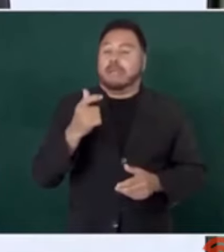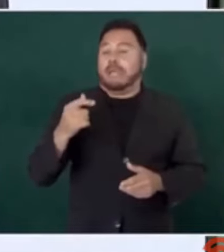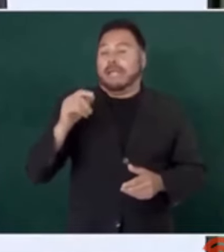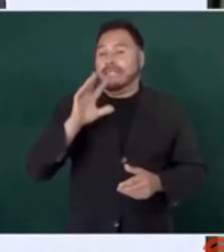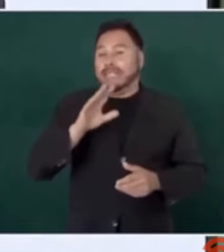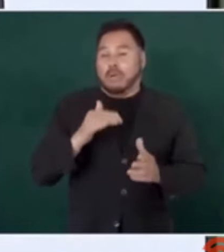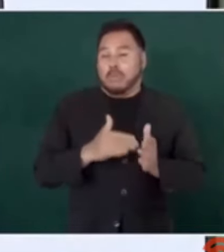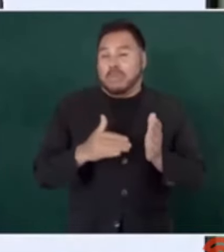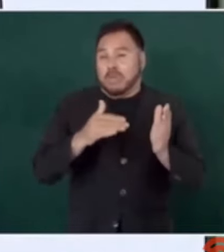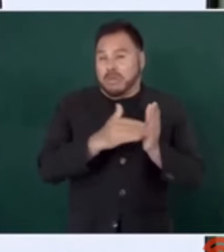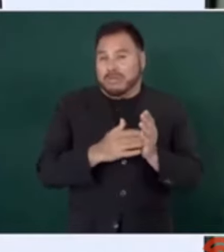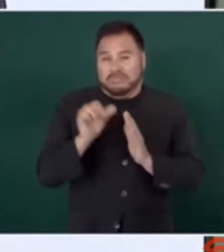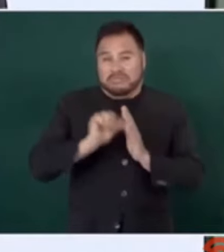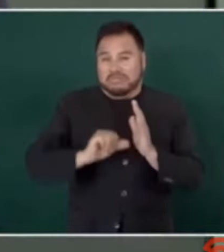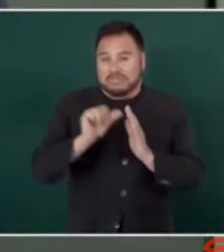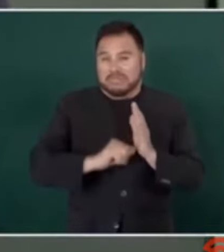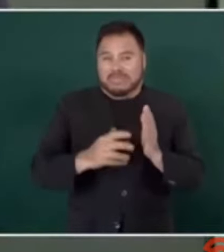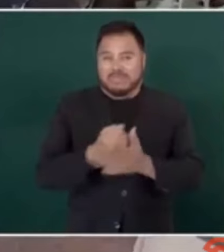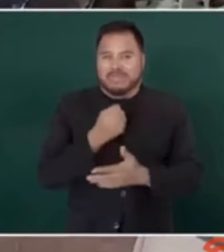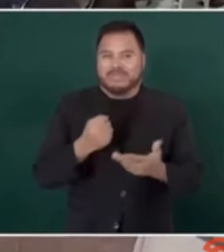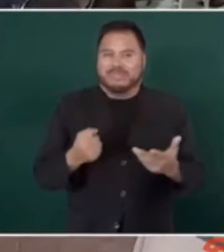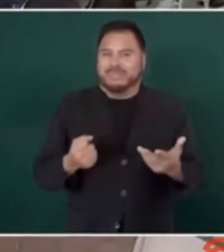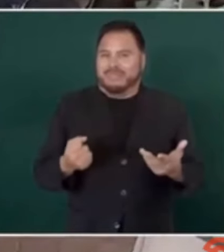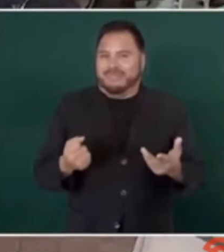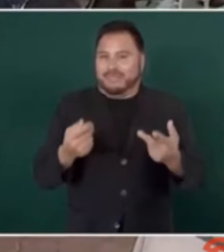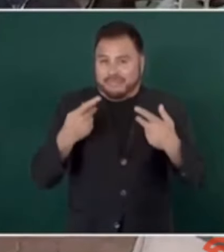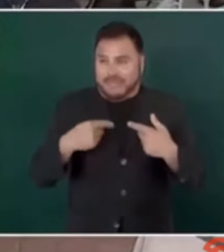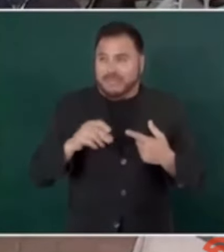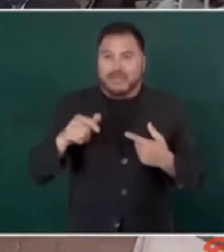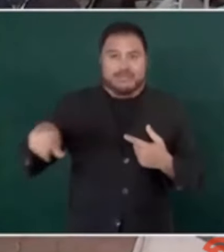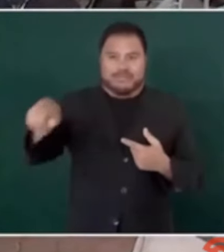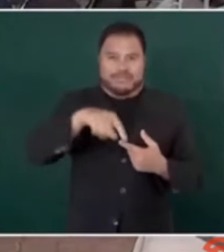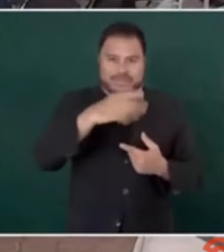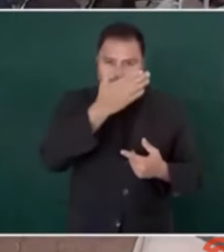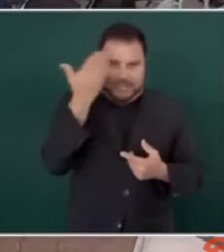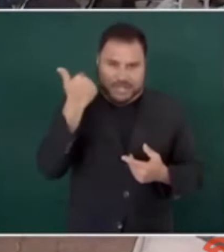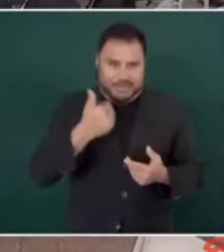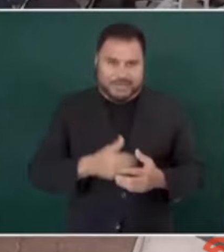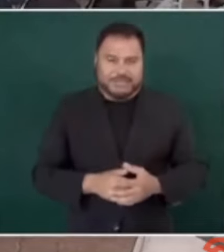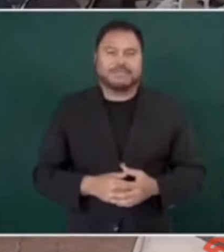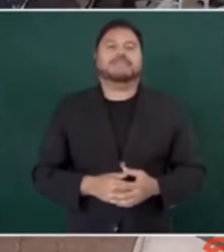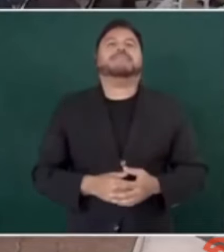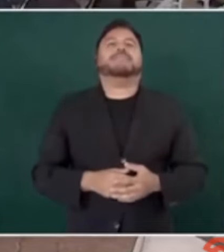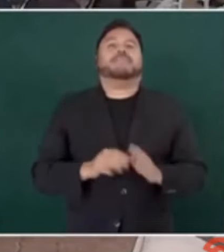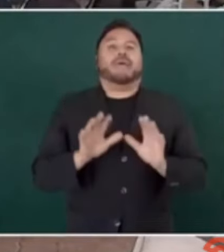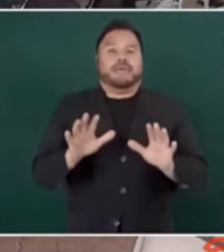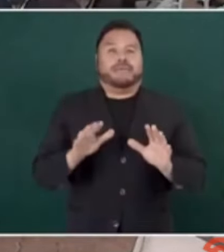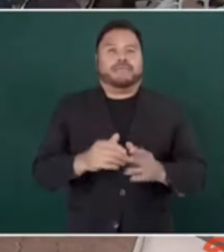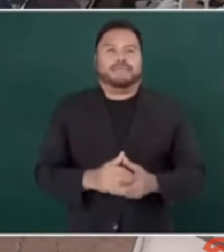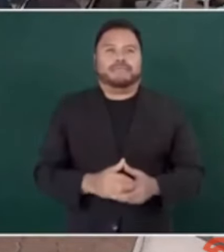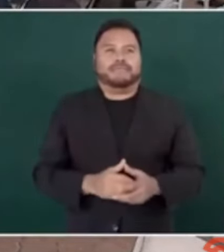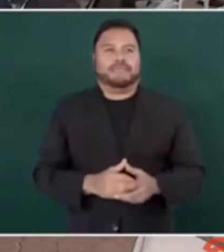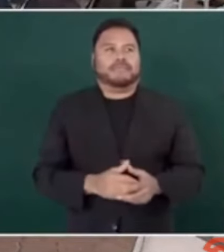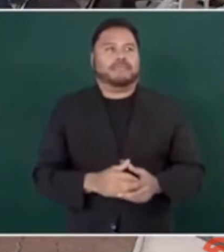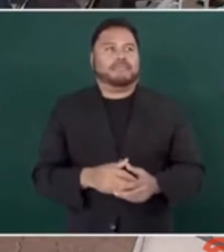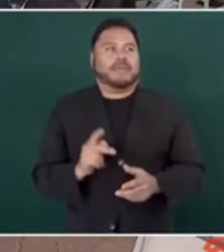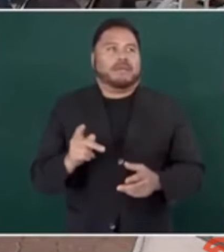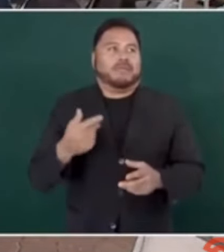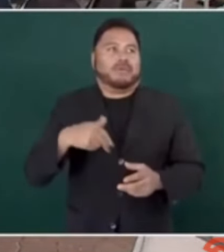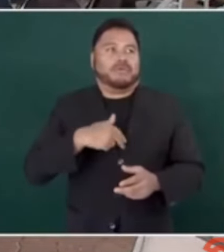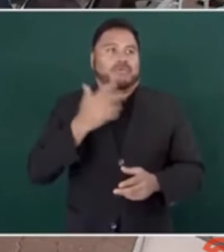mensuales, eso no lo saben la gente. Bueno, pero como no nos quiere,